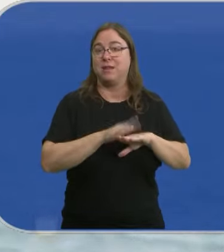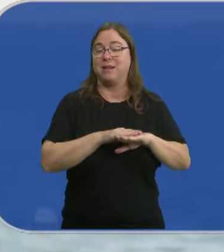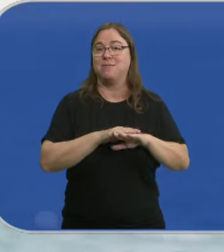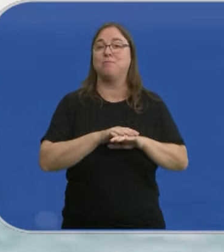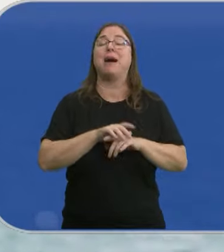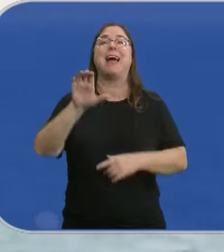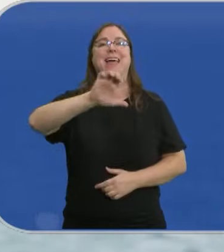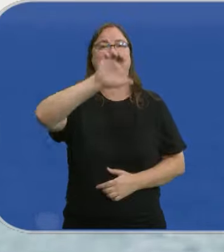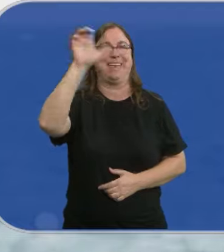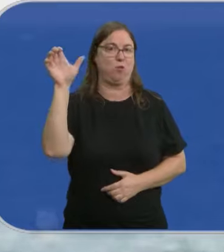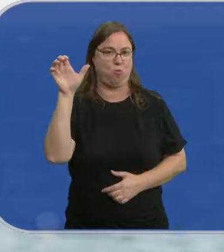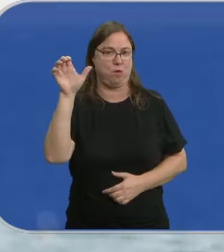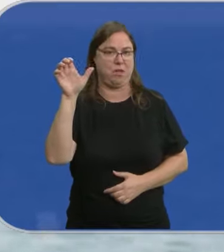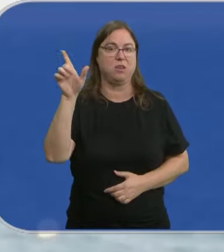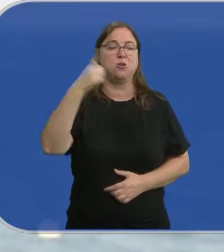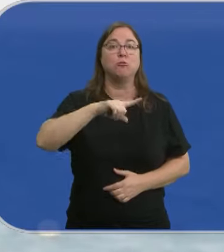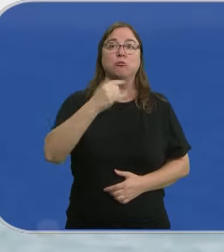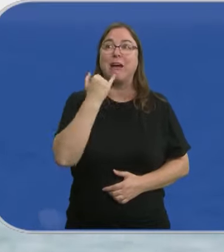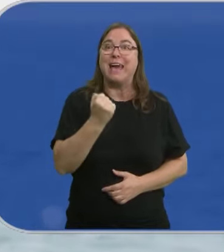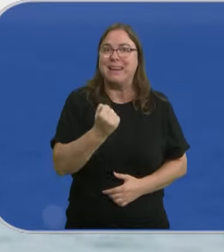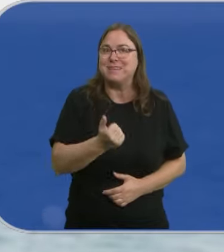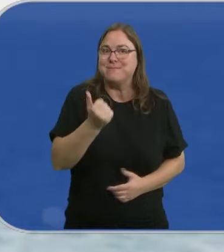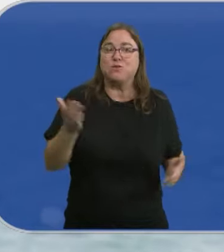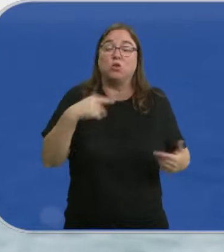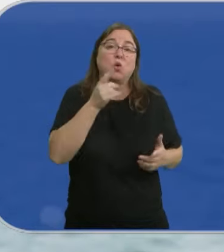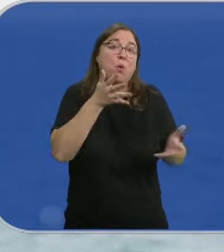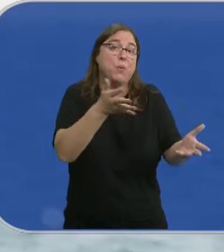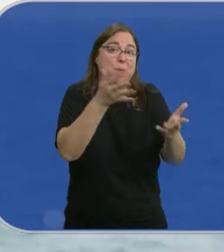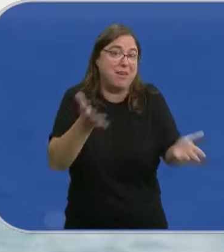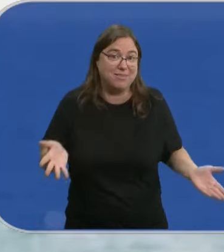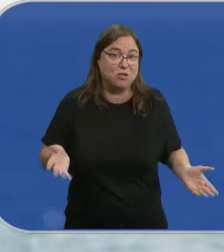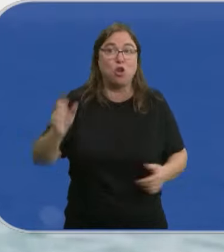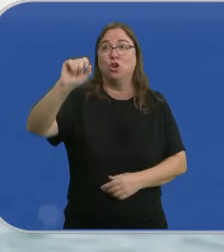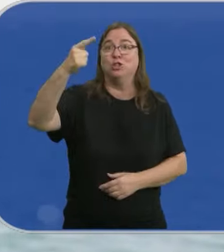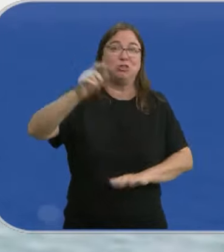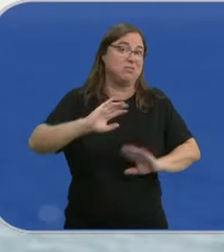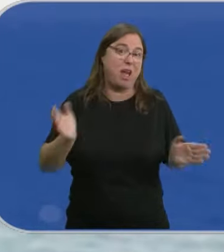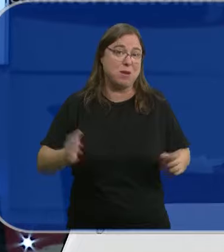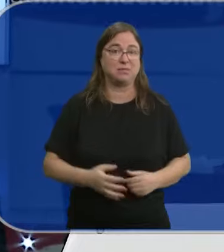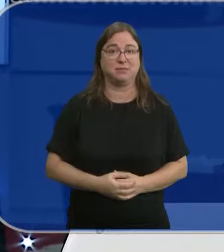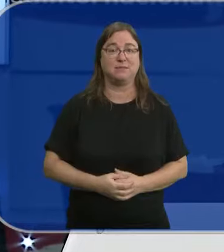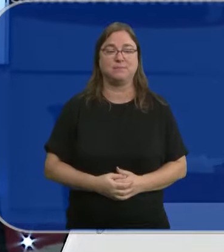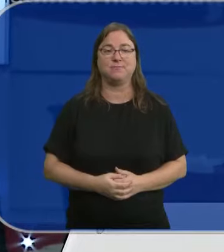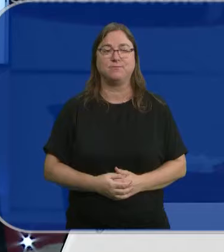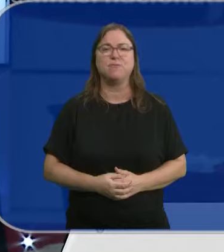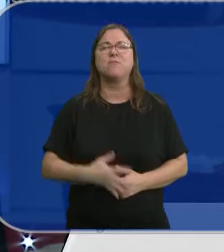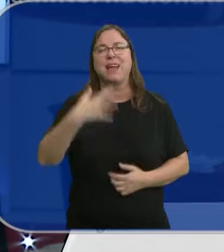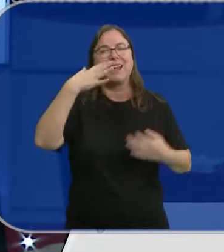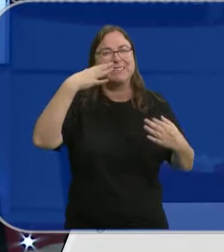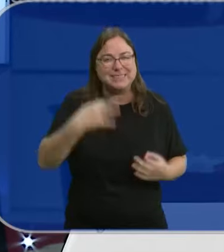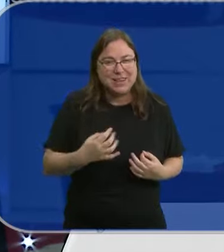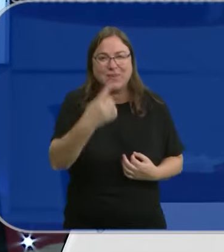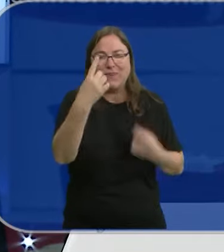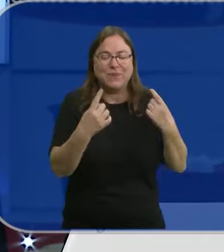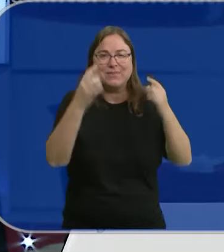continente que es Europa en el cual no tenemos fuentes de energía más que nuestro viento, nuestro sol. Seguro que alguna